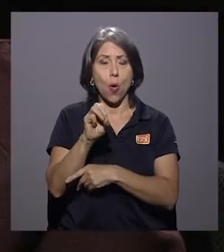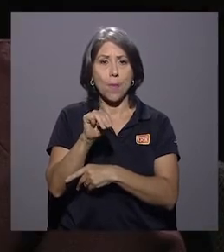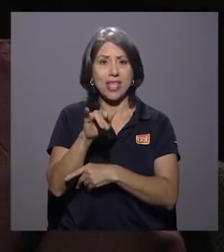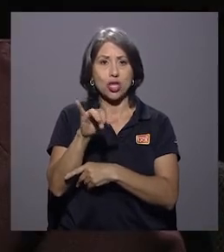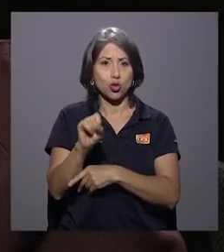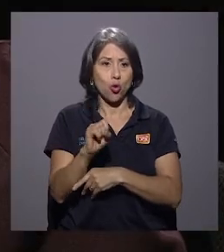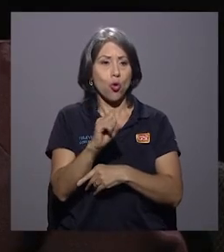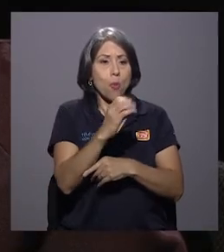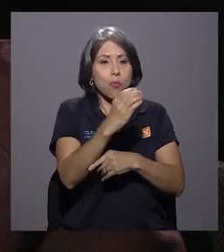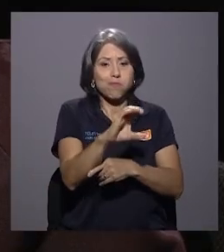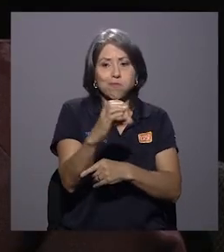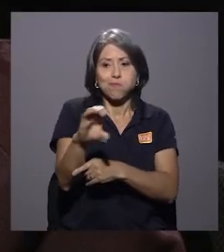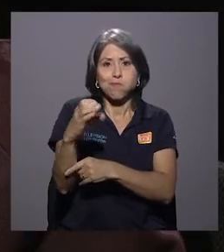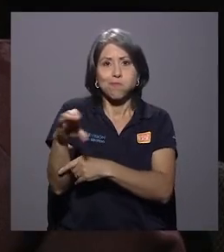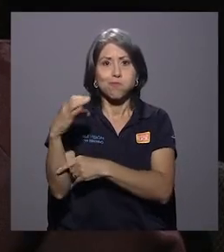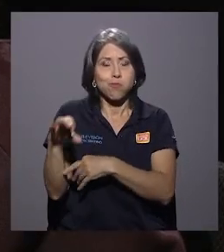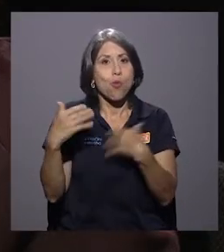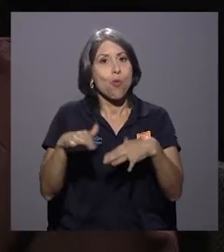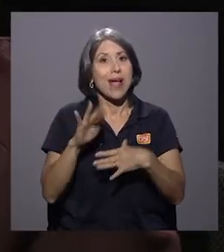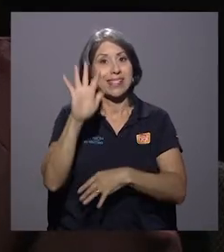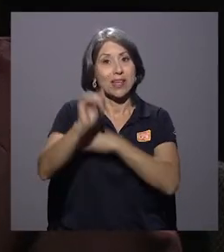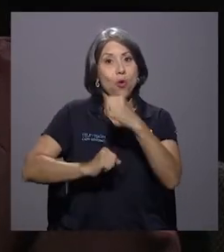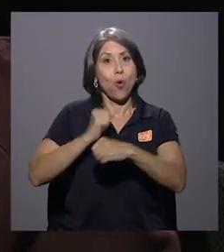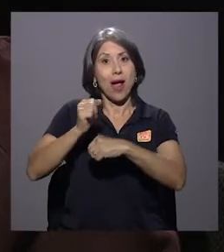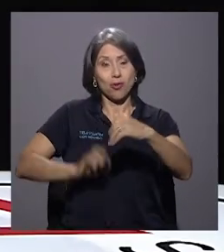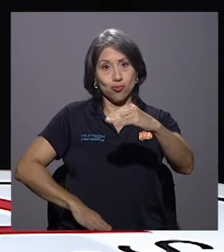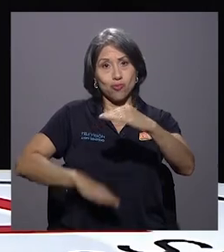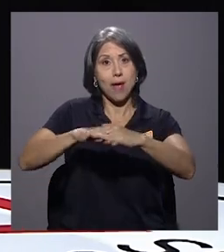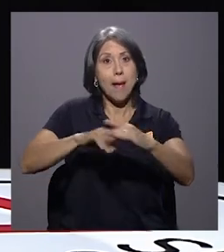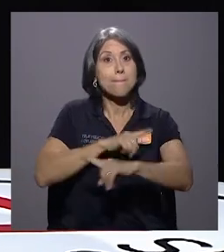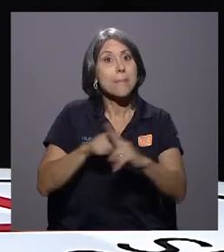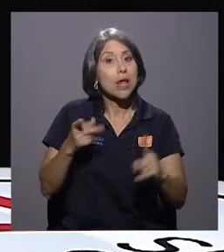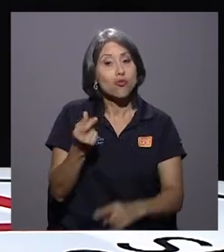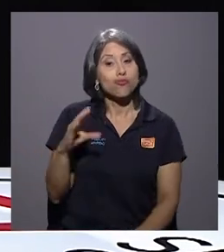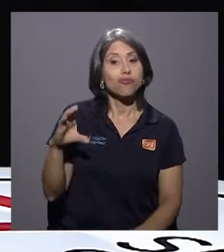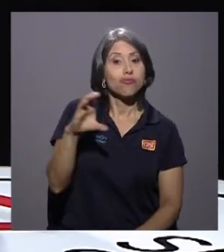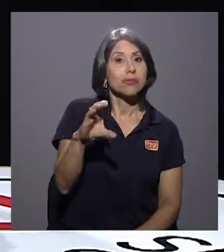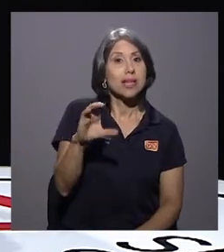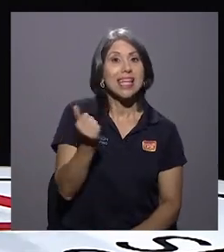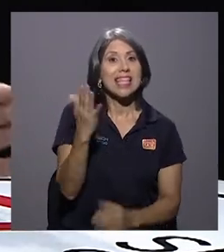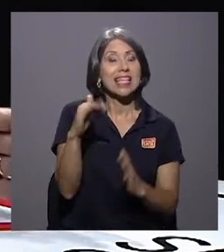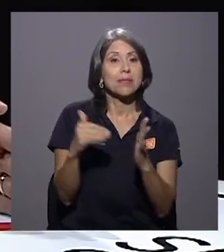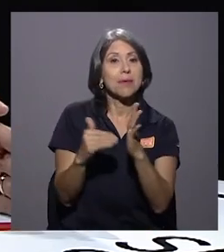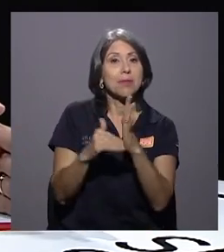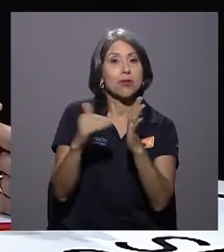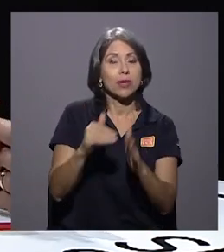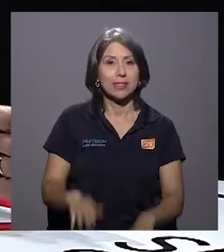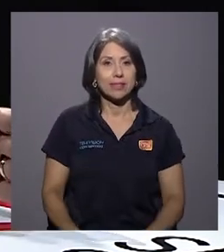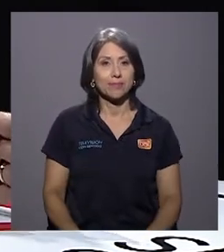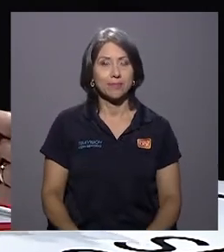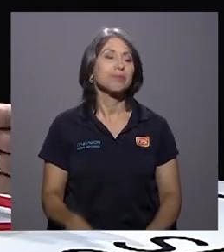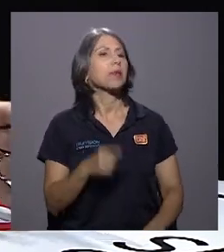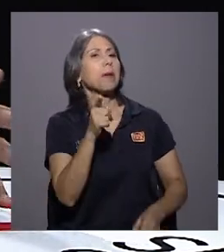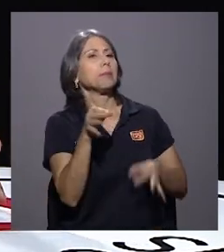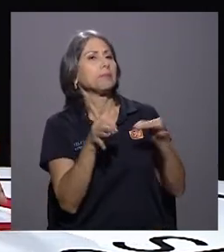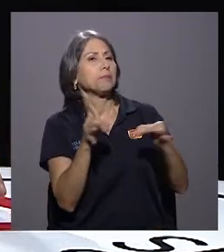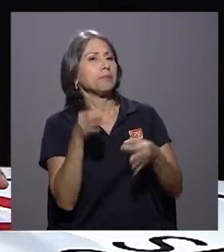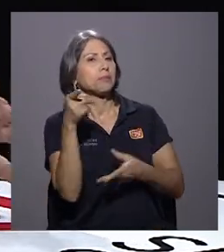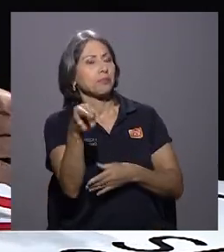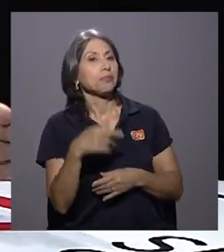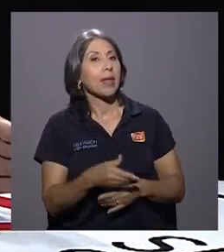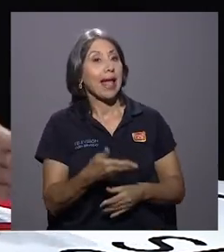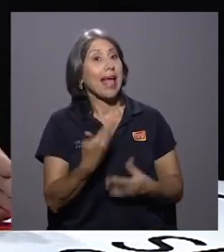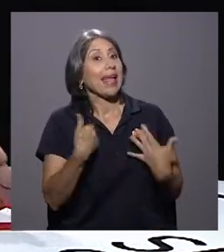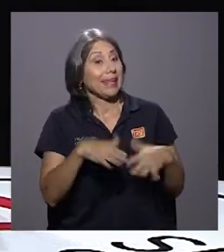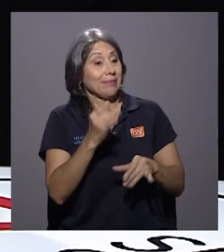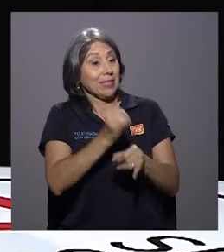un monto importante que son 15 mil millones. Pero para que le demos claro a la audiencia, ahora teníamos una institución que de algún modo